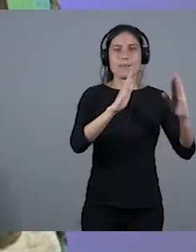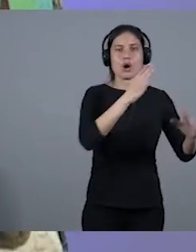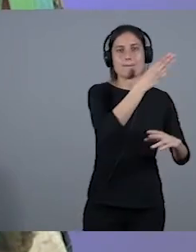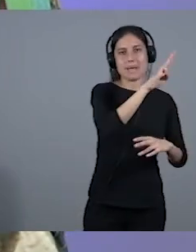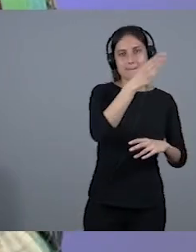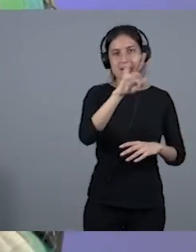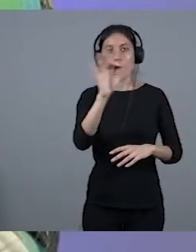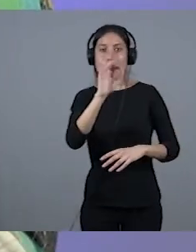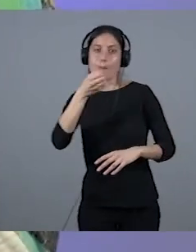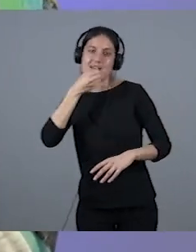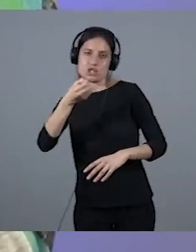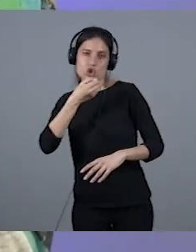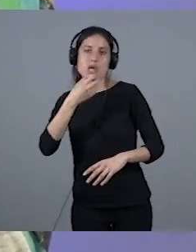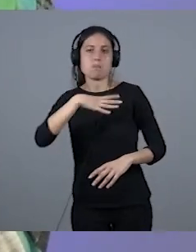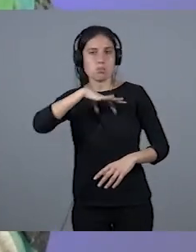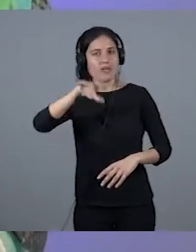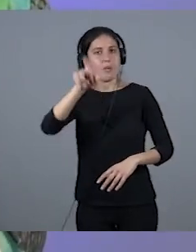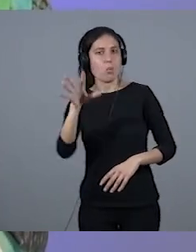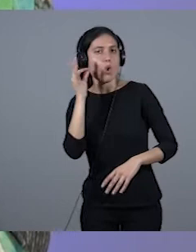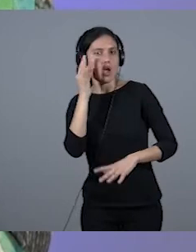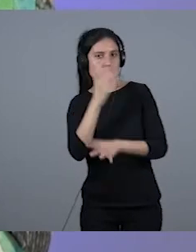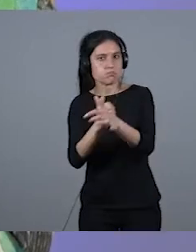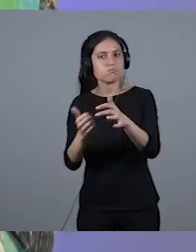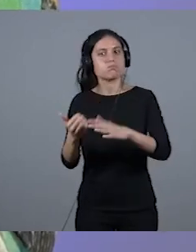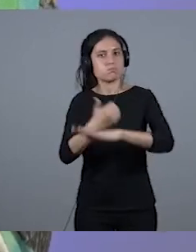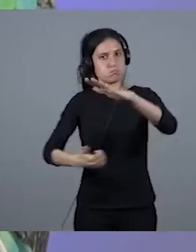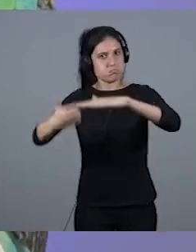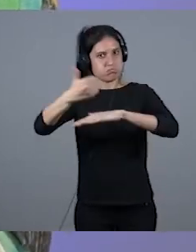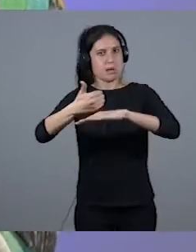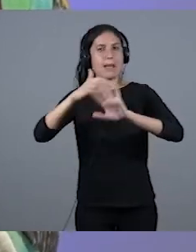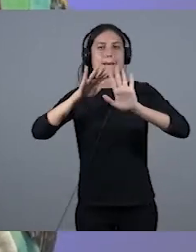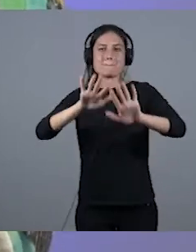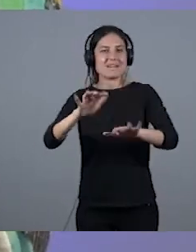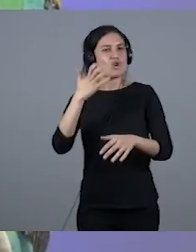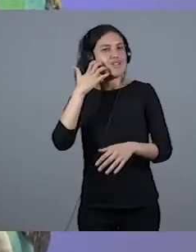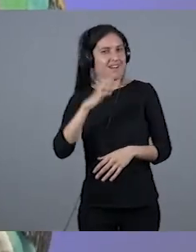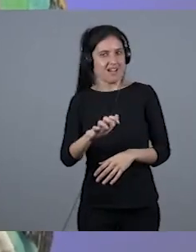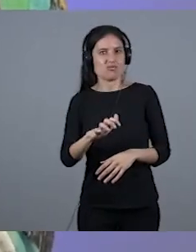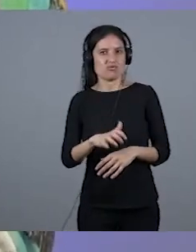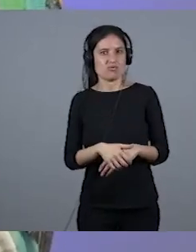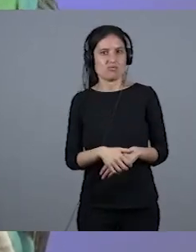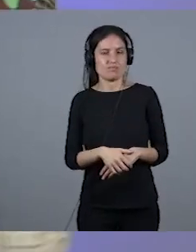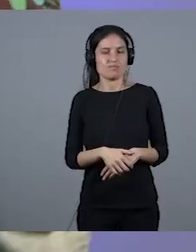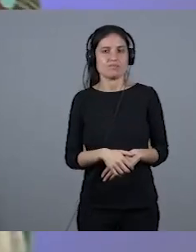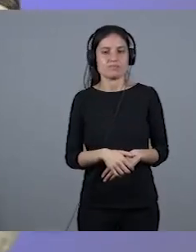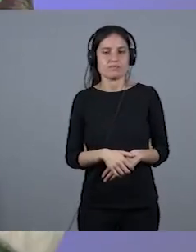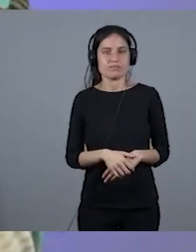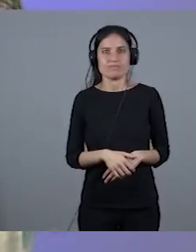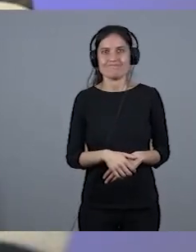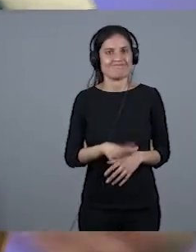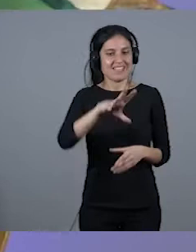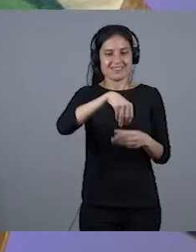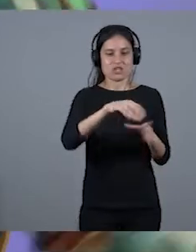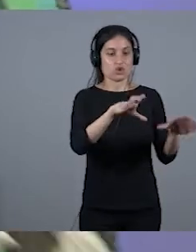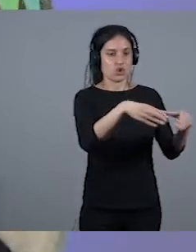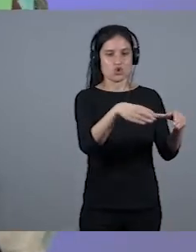mujer al frente del ente público, pero es muy raro, muy raro, que en los grupos, que